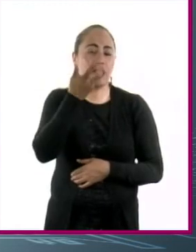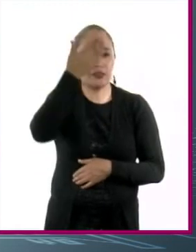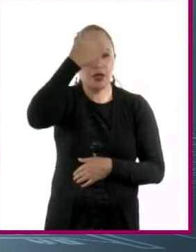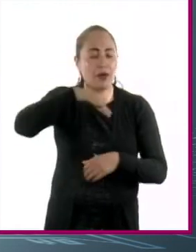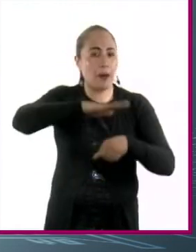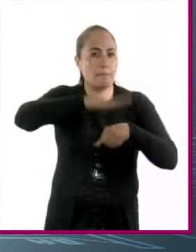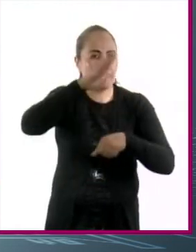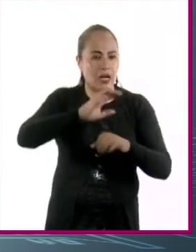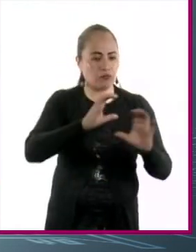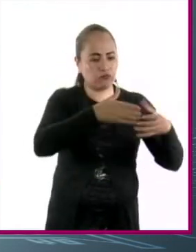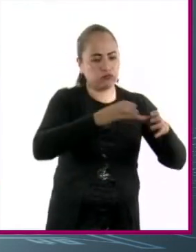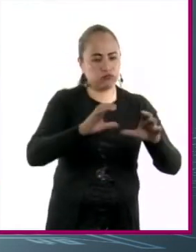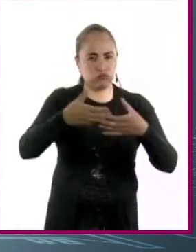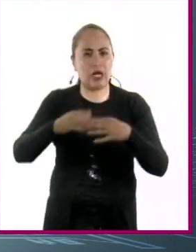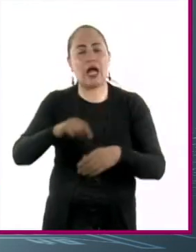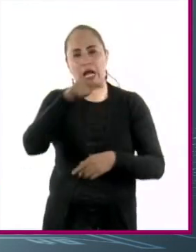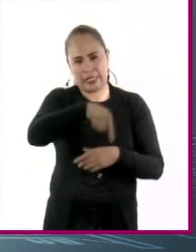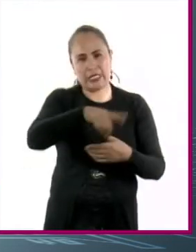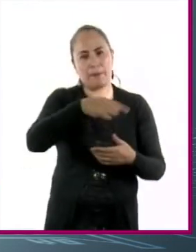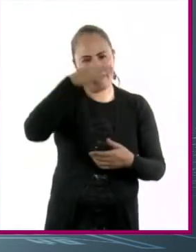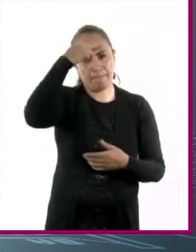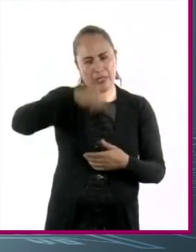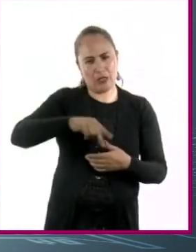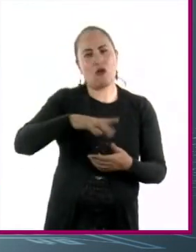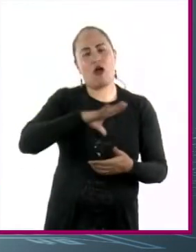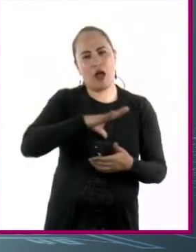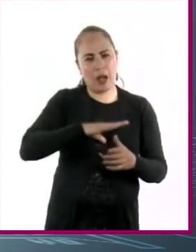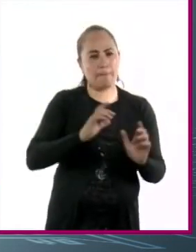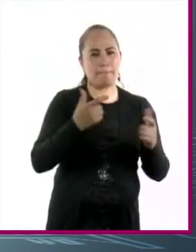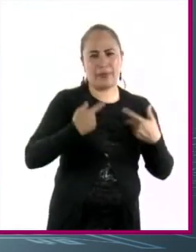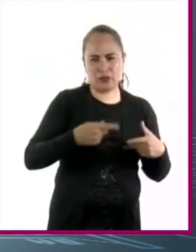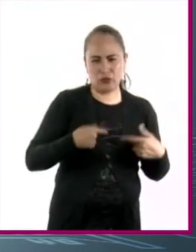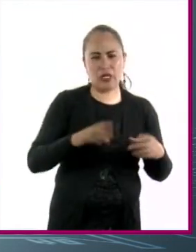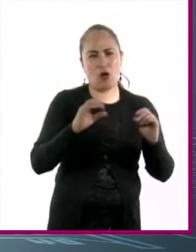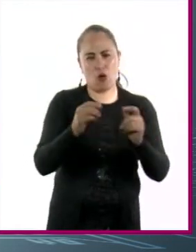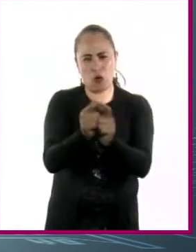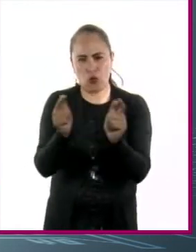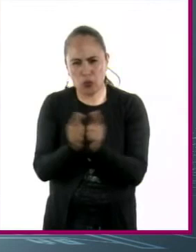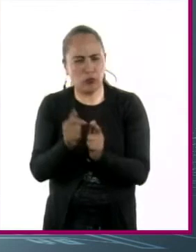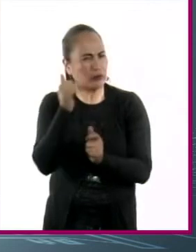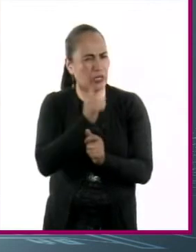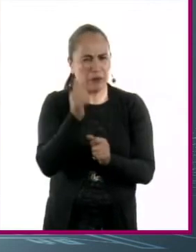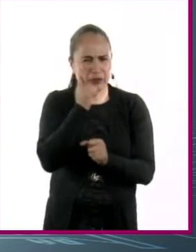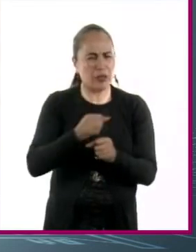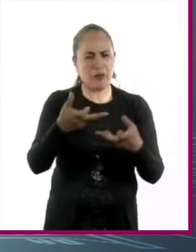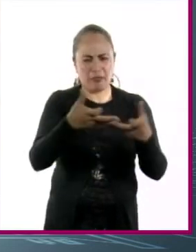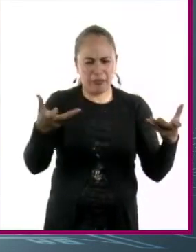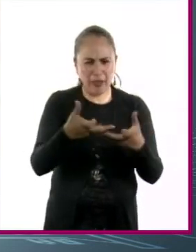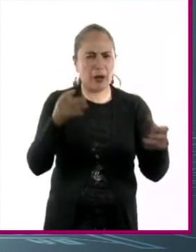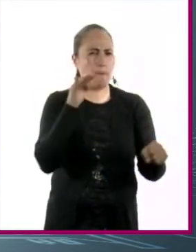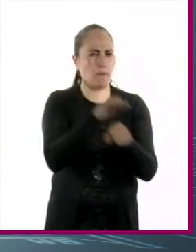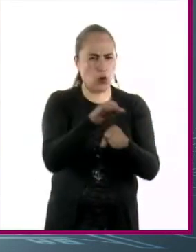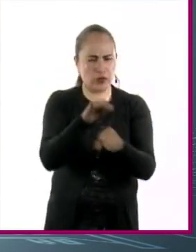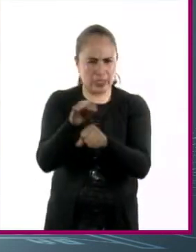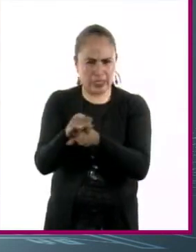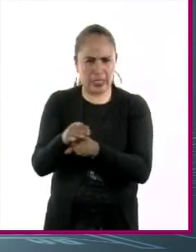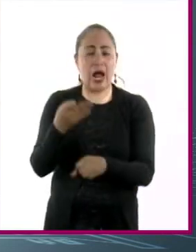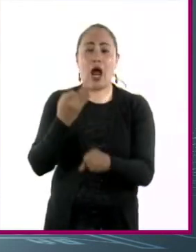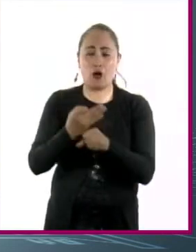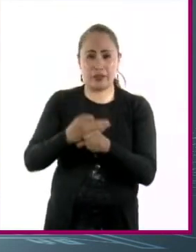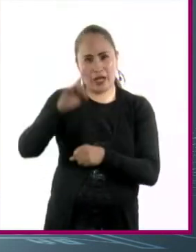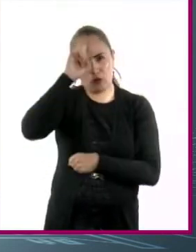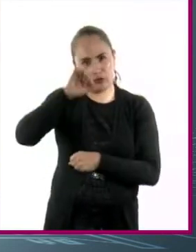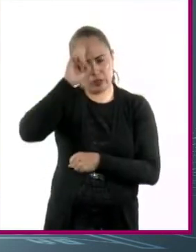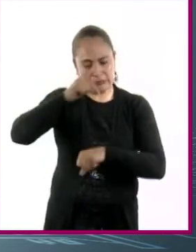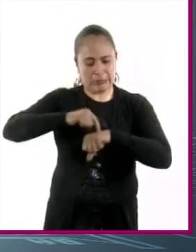comunidad. En México hay activistas y resistencia civil que han defendido la tierra desde siempre. Voy a pasar a las recomendaciones antes de que se nos